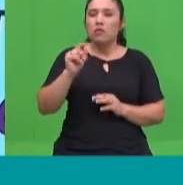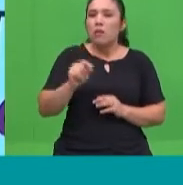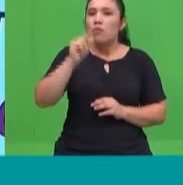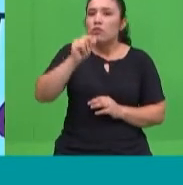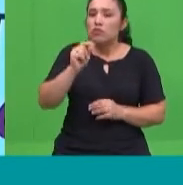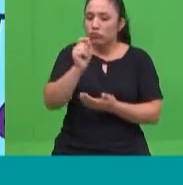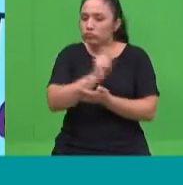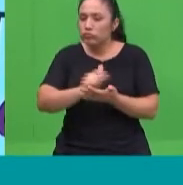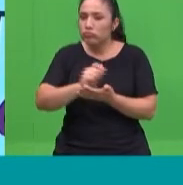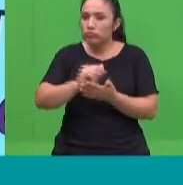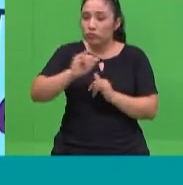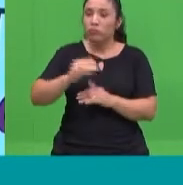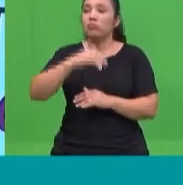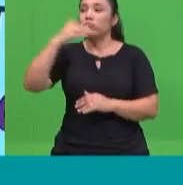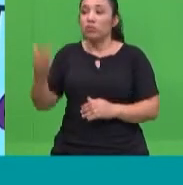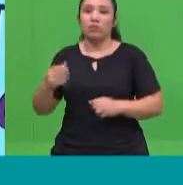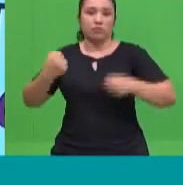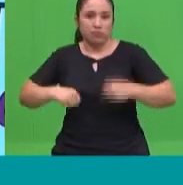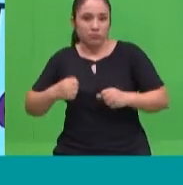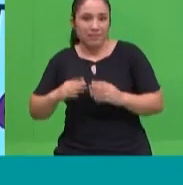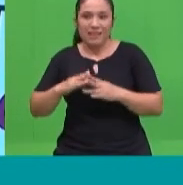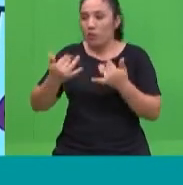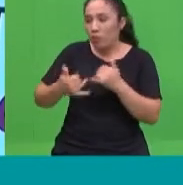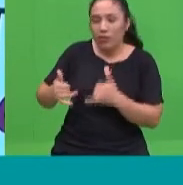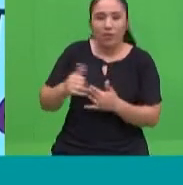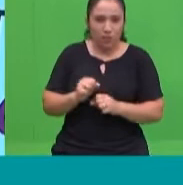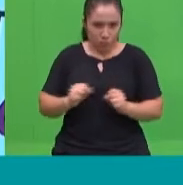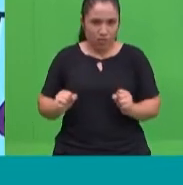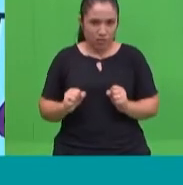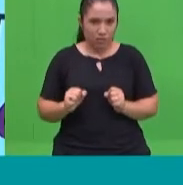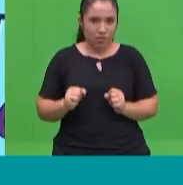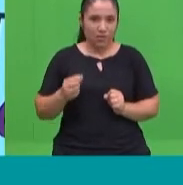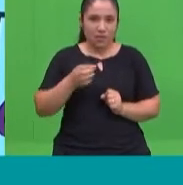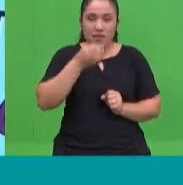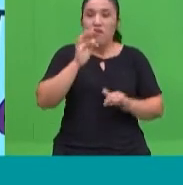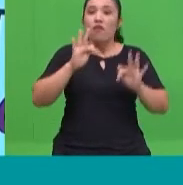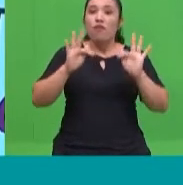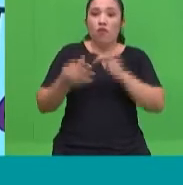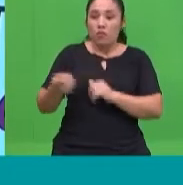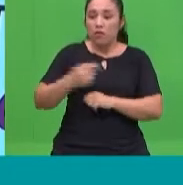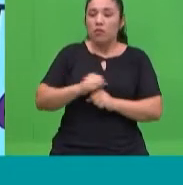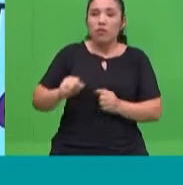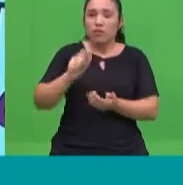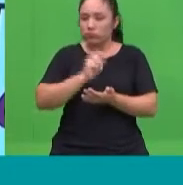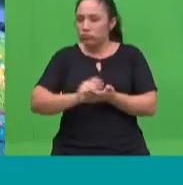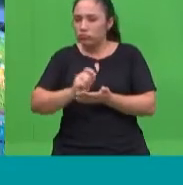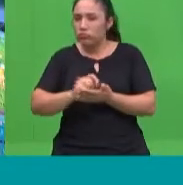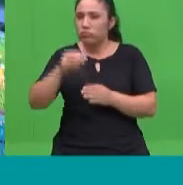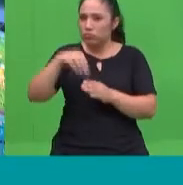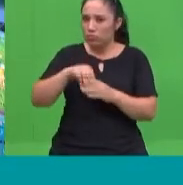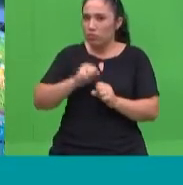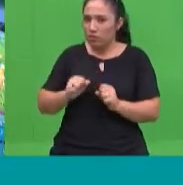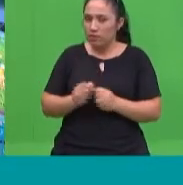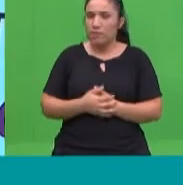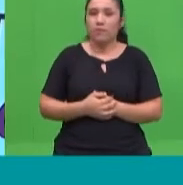nos esforzamos los primeros días de la semana, pero ya a partir del jueves ya tenemos libres y terminamos todo. Sería genial. Y generamos ese ambiente de,